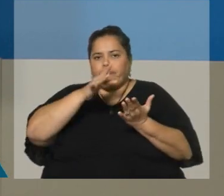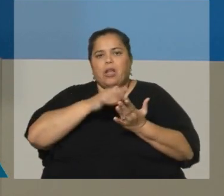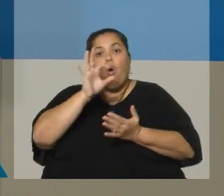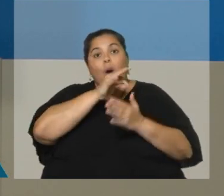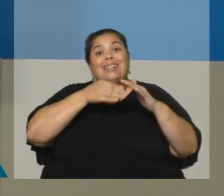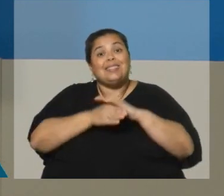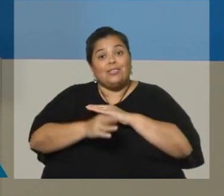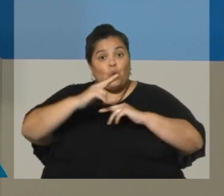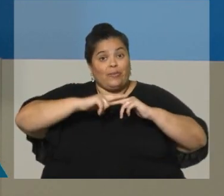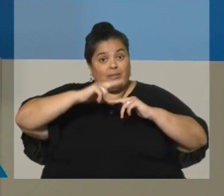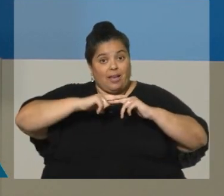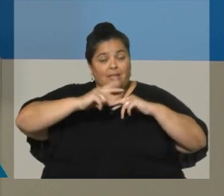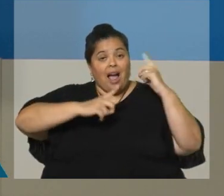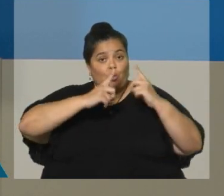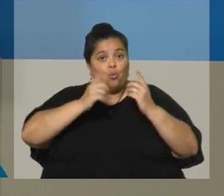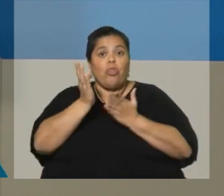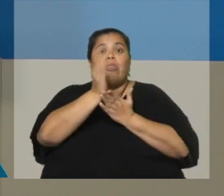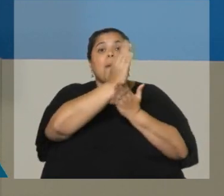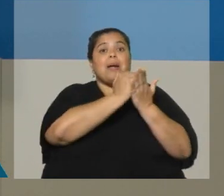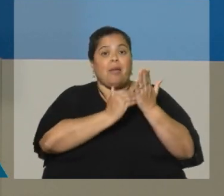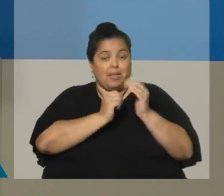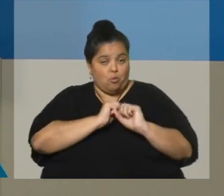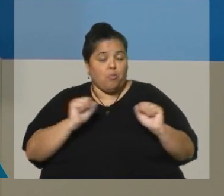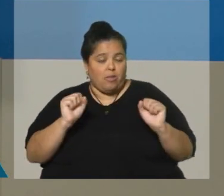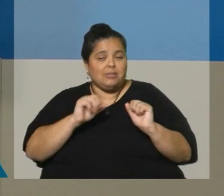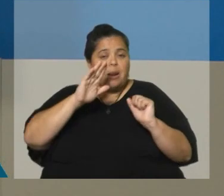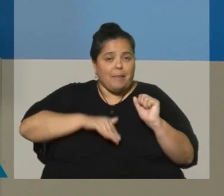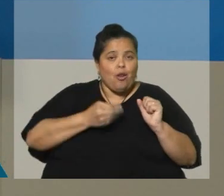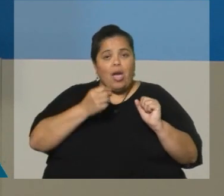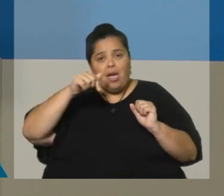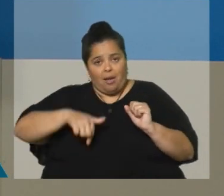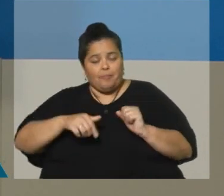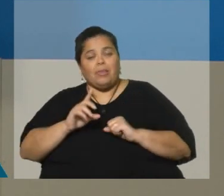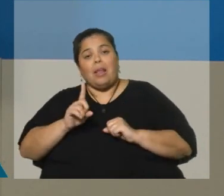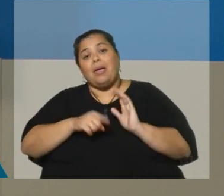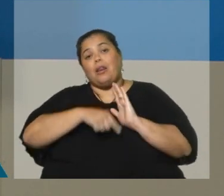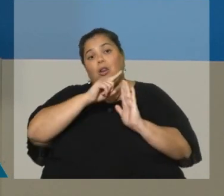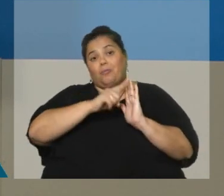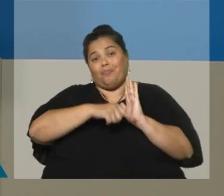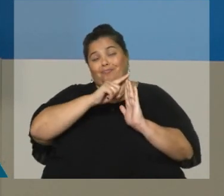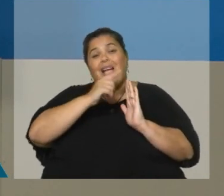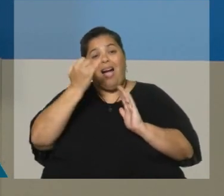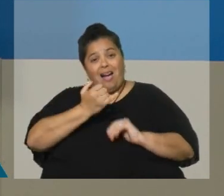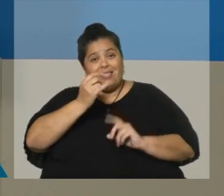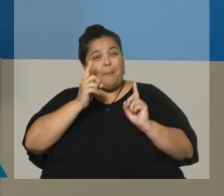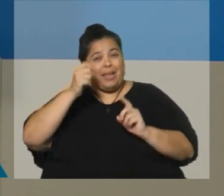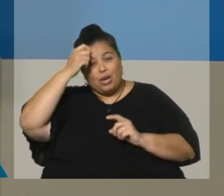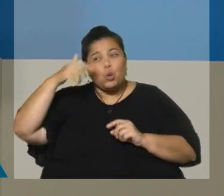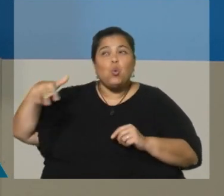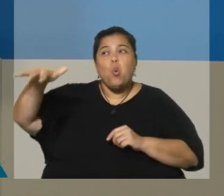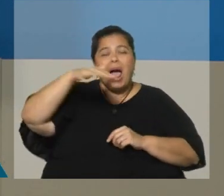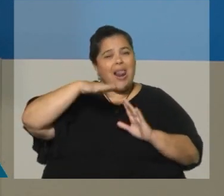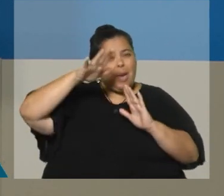acceso a Internet en algunas partes del país, ¿no? Por supuesto, digamos, en el interior tenemos toda la zona rural, que hay menor acceso